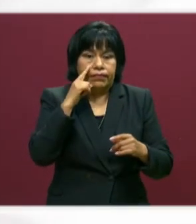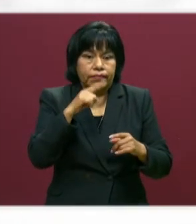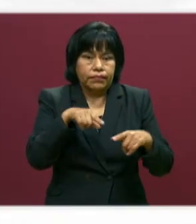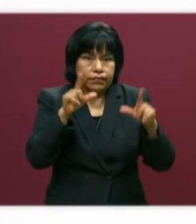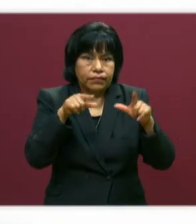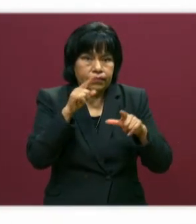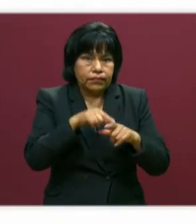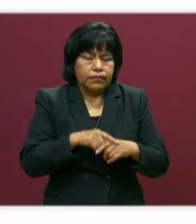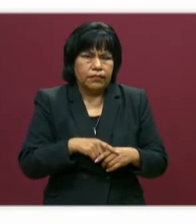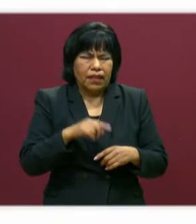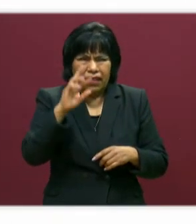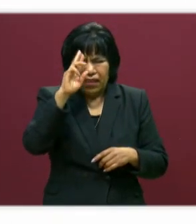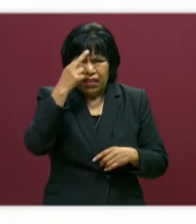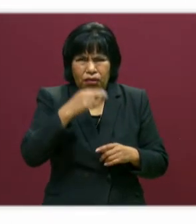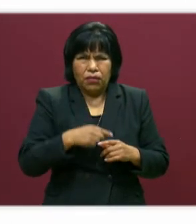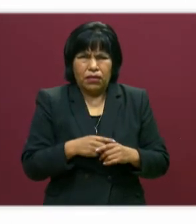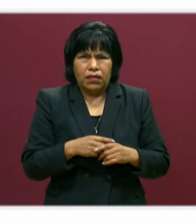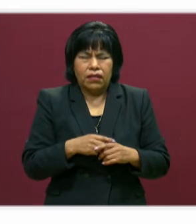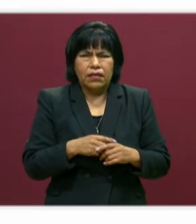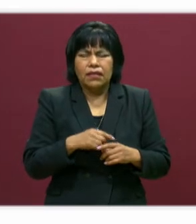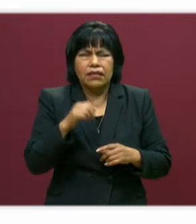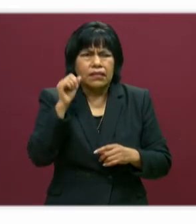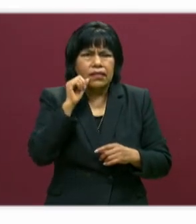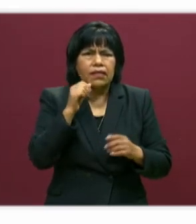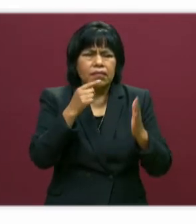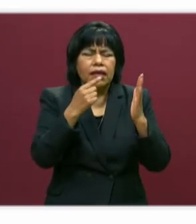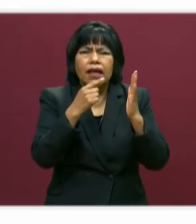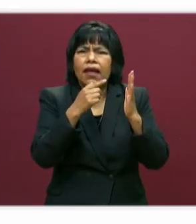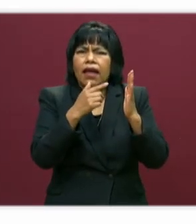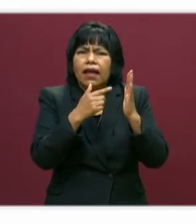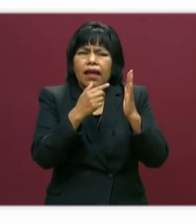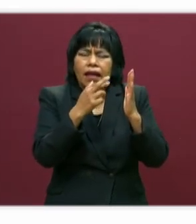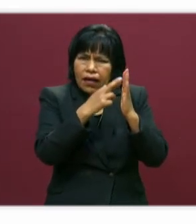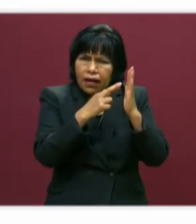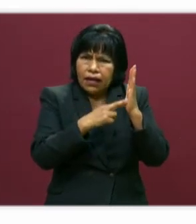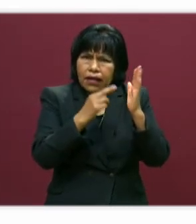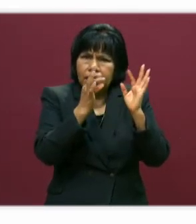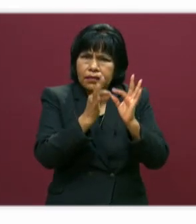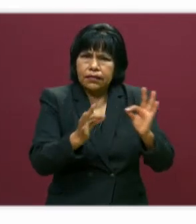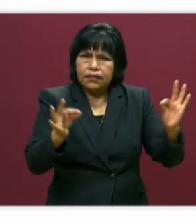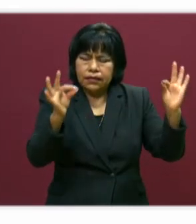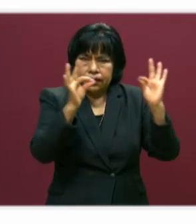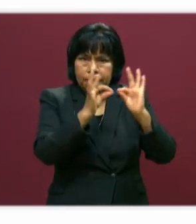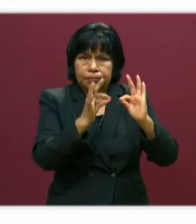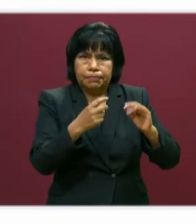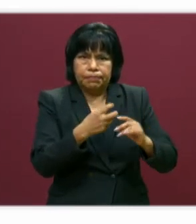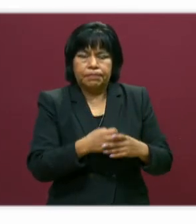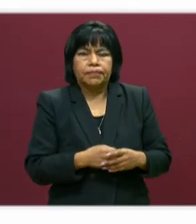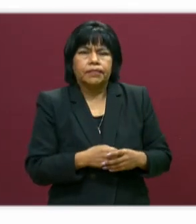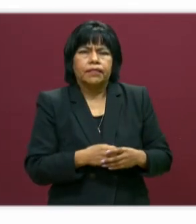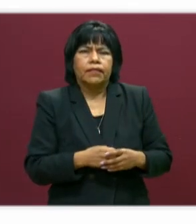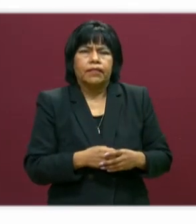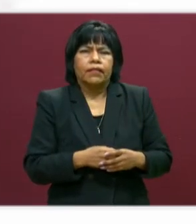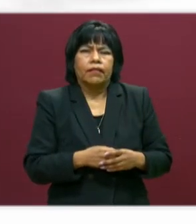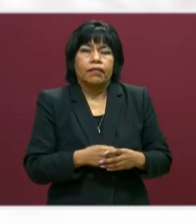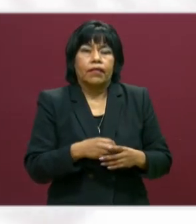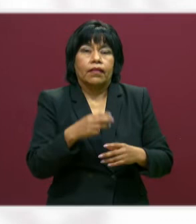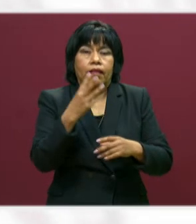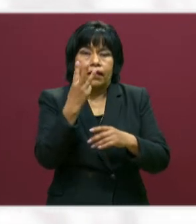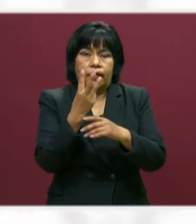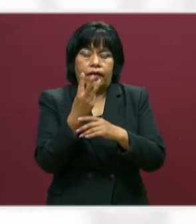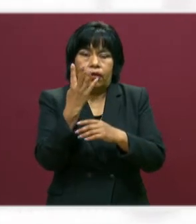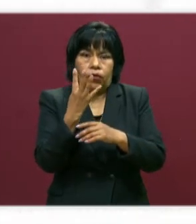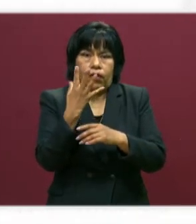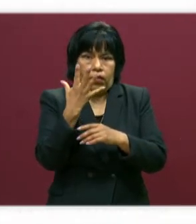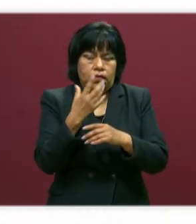recuerdan que trazamos un conjunto de lineamientos. Estos lineamientos vamos por la etapa 3, 4 y